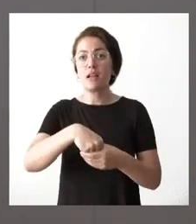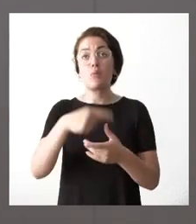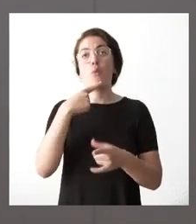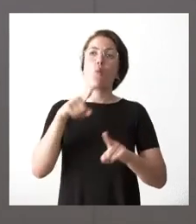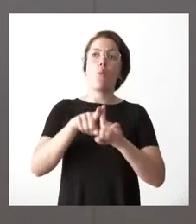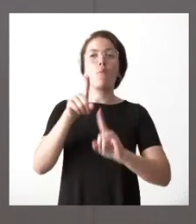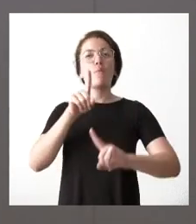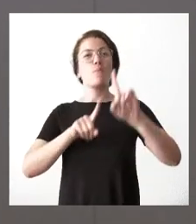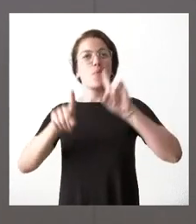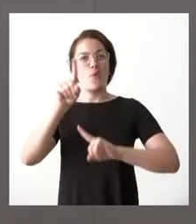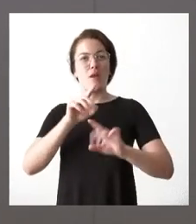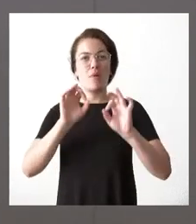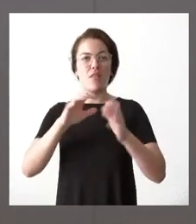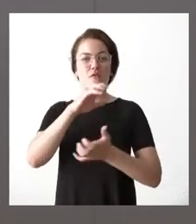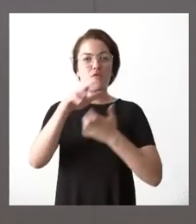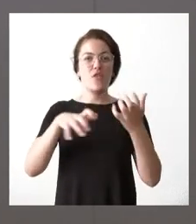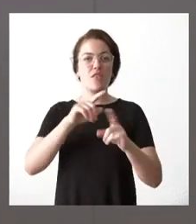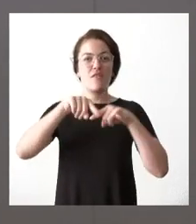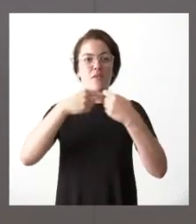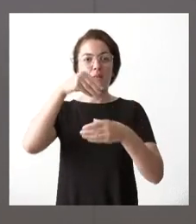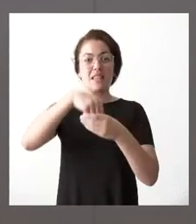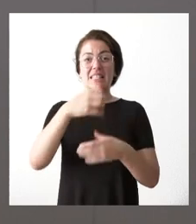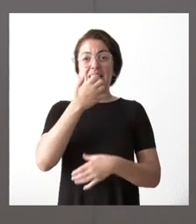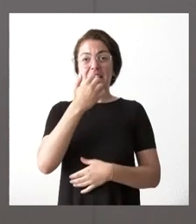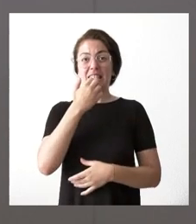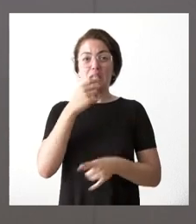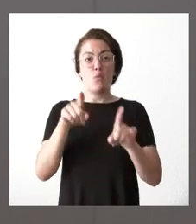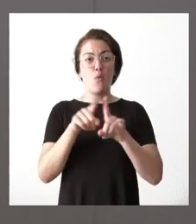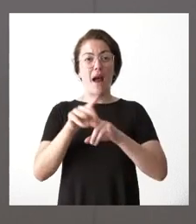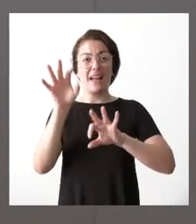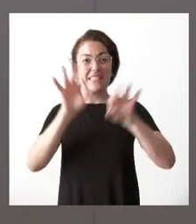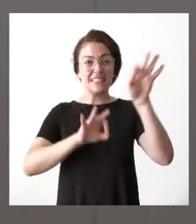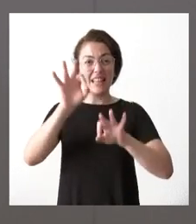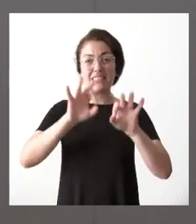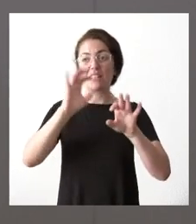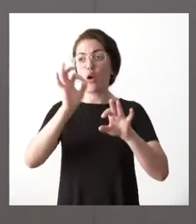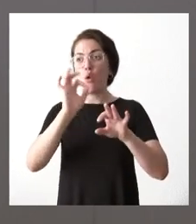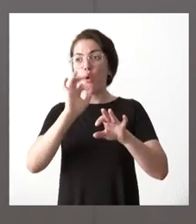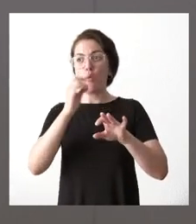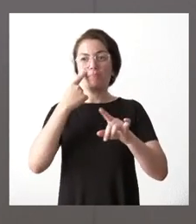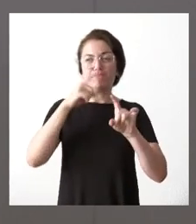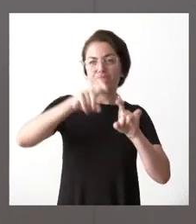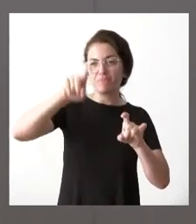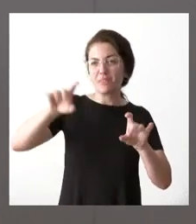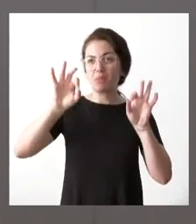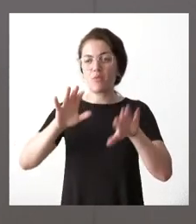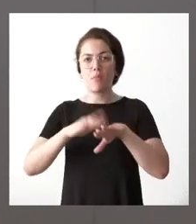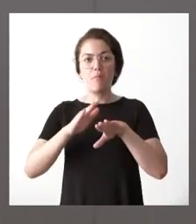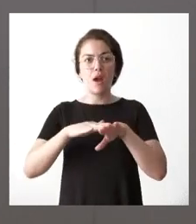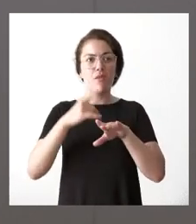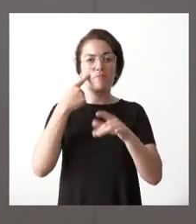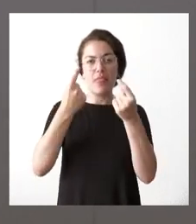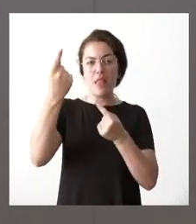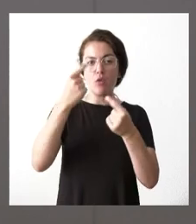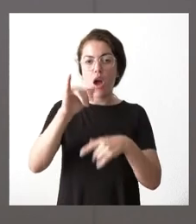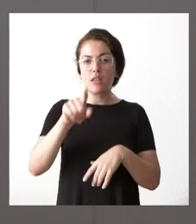de violencia intrafamiliar a pesar de que no existe una estadística o una regulación específica de cómo computar estos datos? Bueno, yo